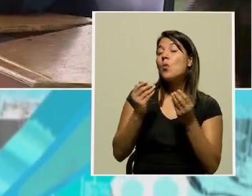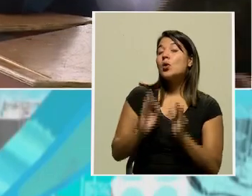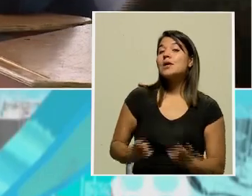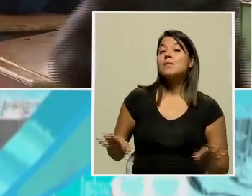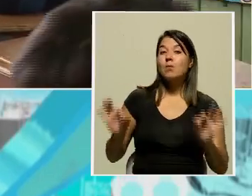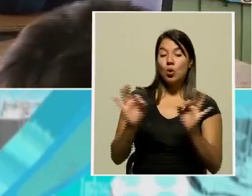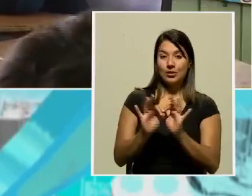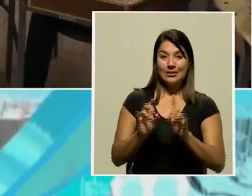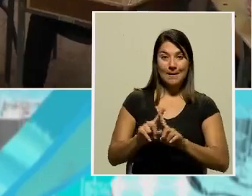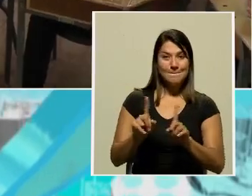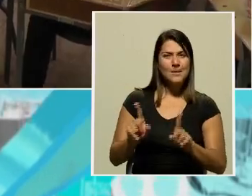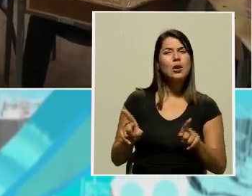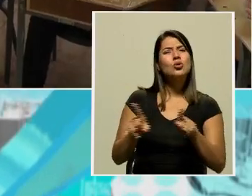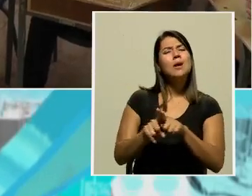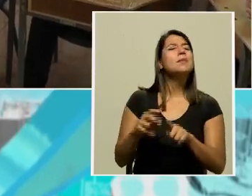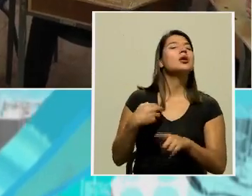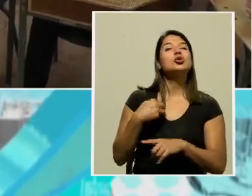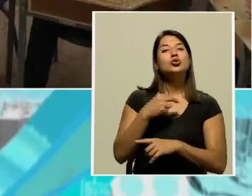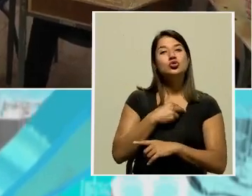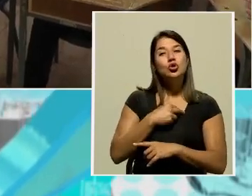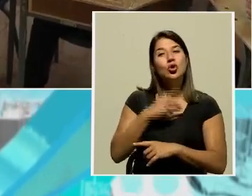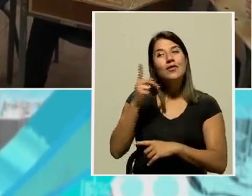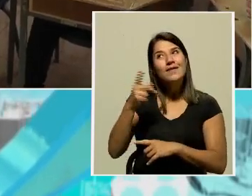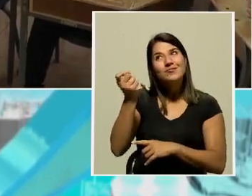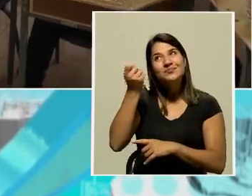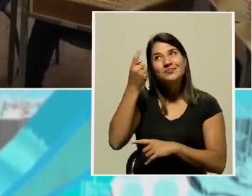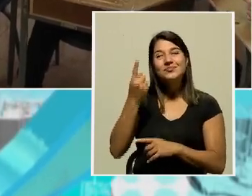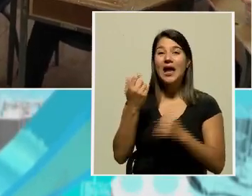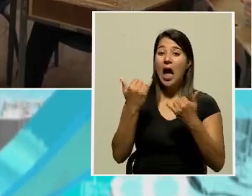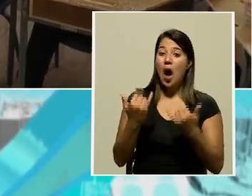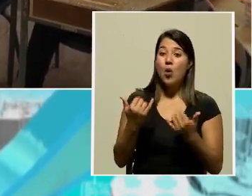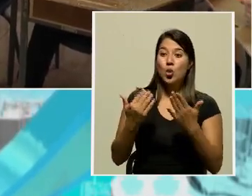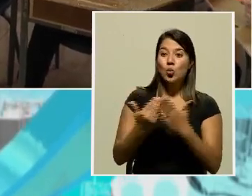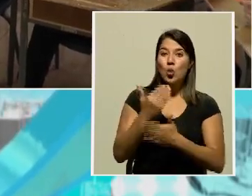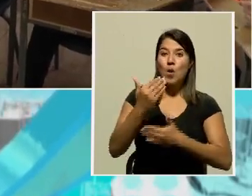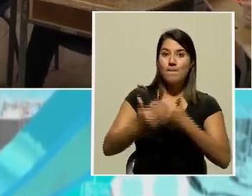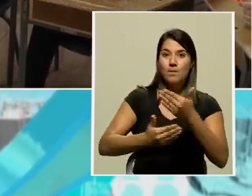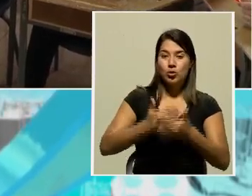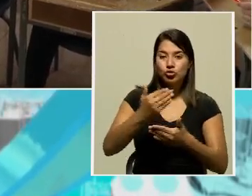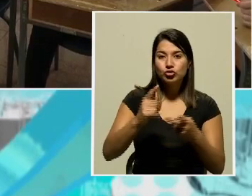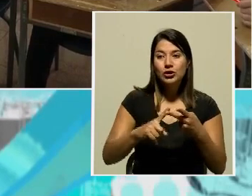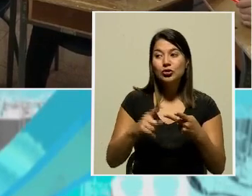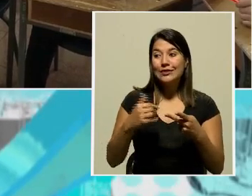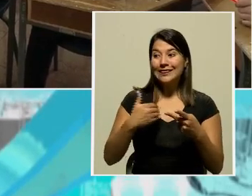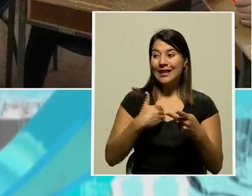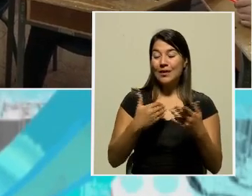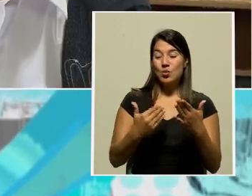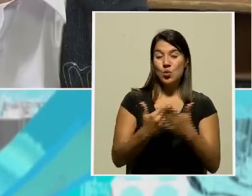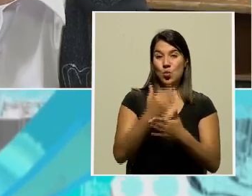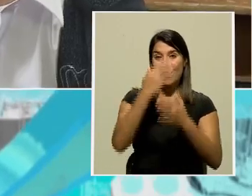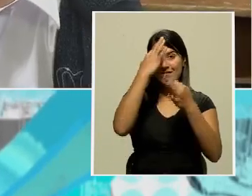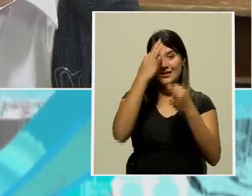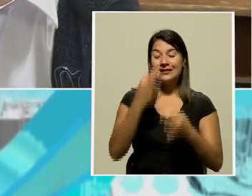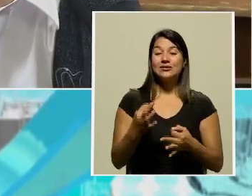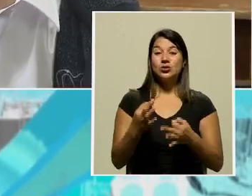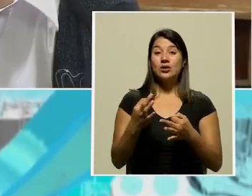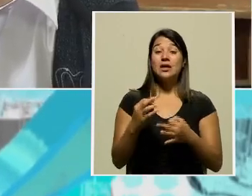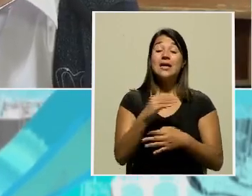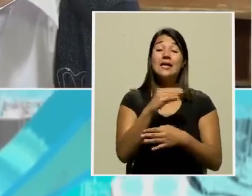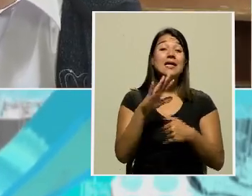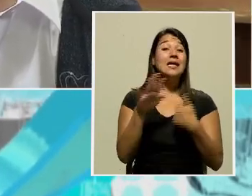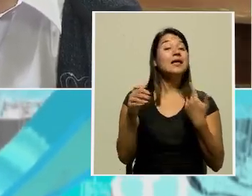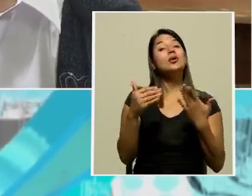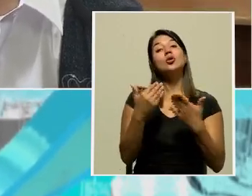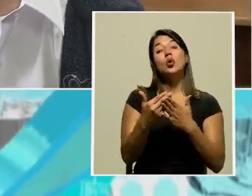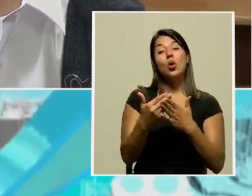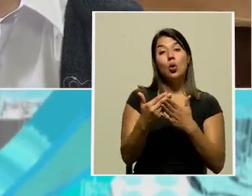tenemos que ponernos en el contexto de que estamos aprendiendo a hacer procesos nuevos, de que estamos tomando decisiones a partir de ciertos parámetros. Y todos